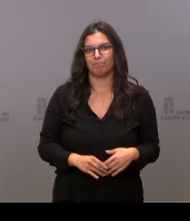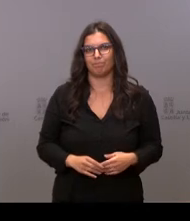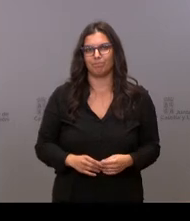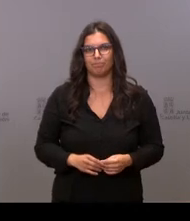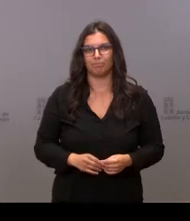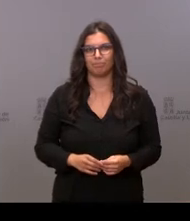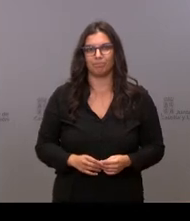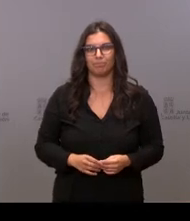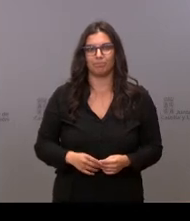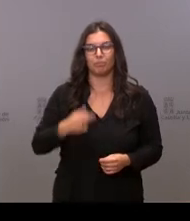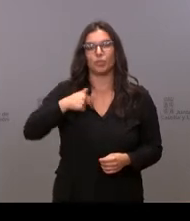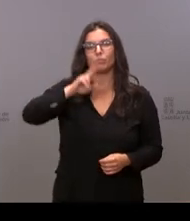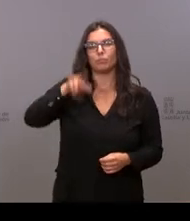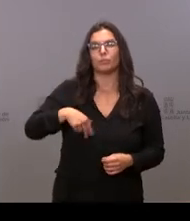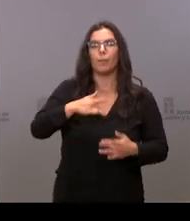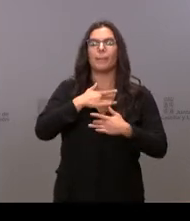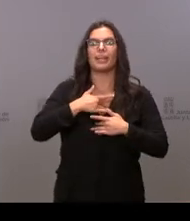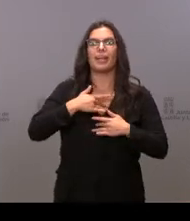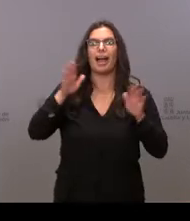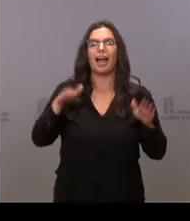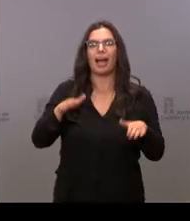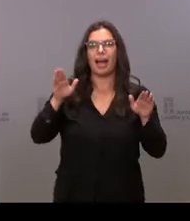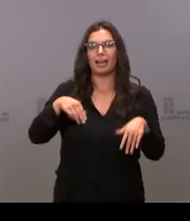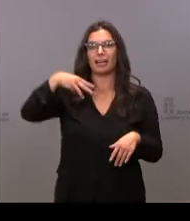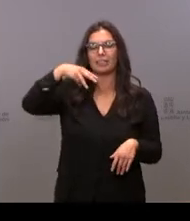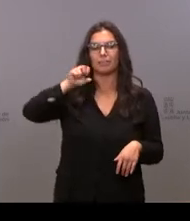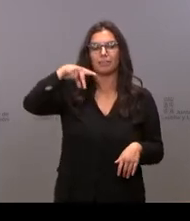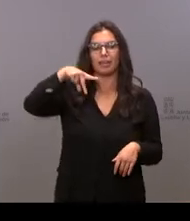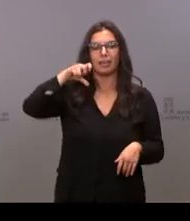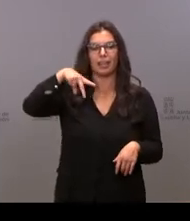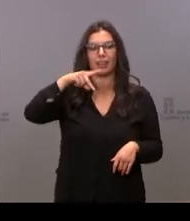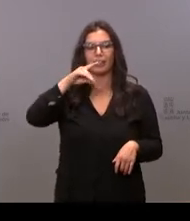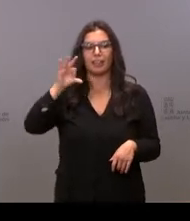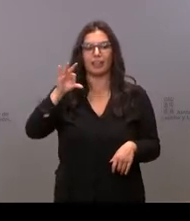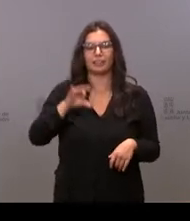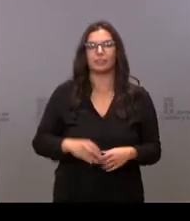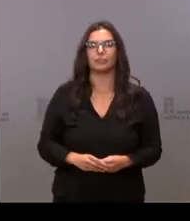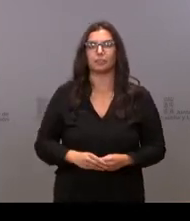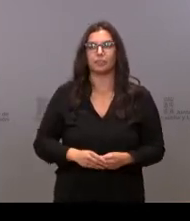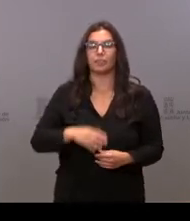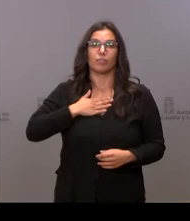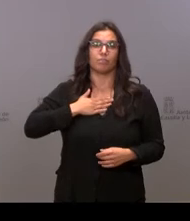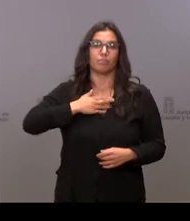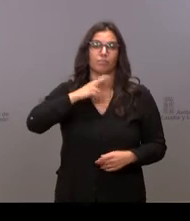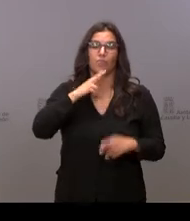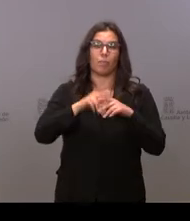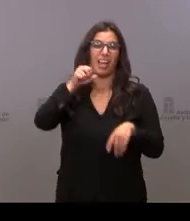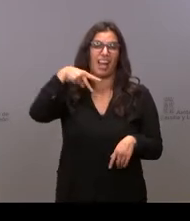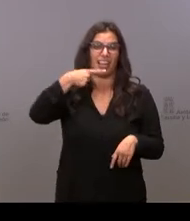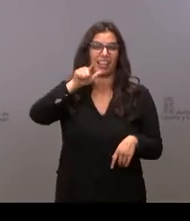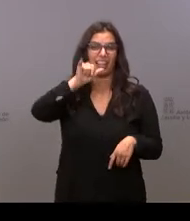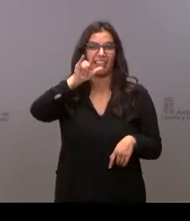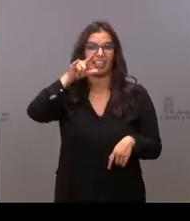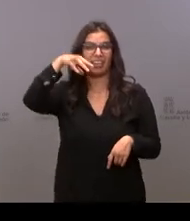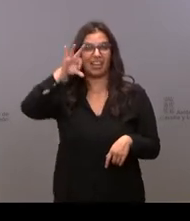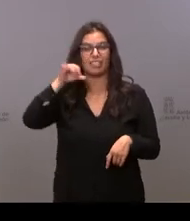Soy María de los Ángeles Meneses Baquedín. Me conoce todo el mundo por Angelines. Soy socia y